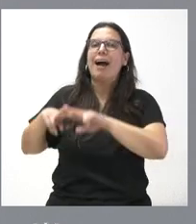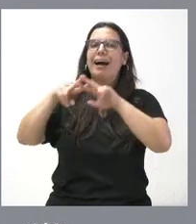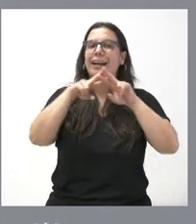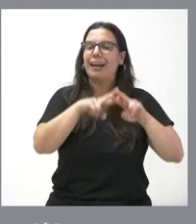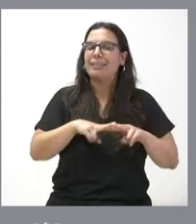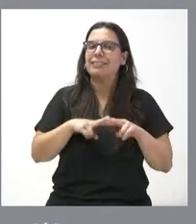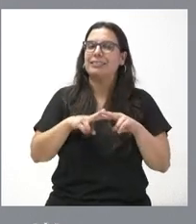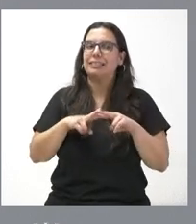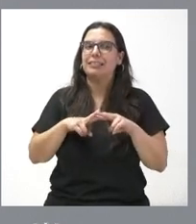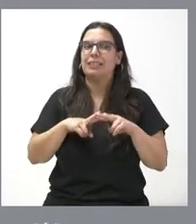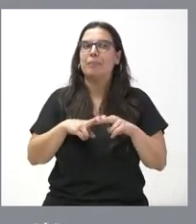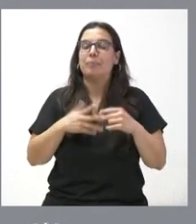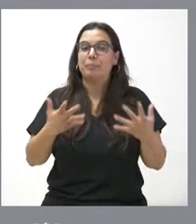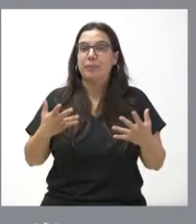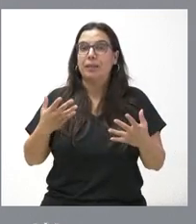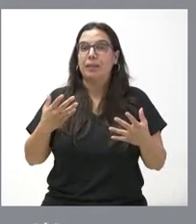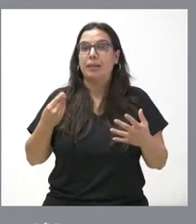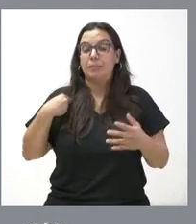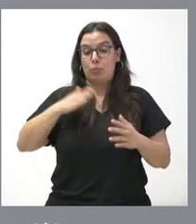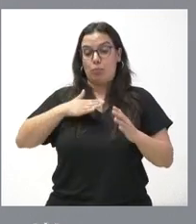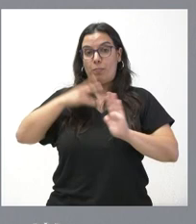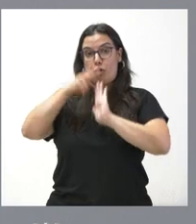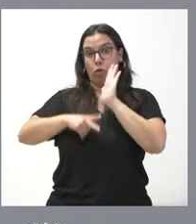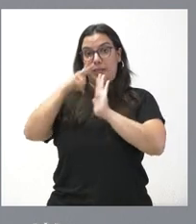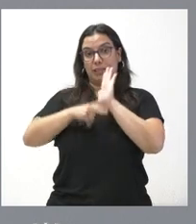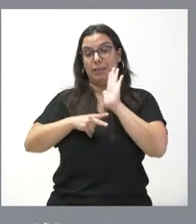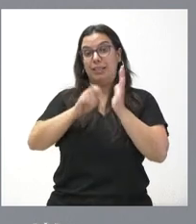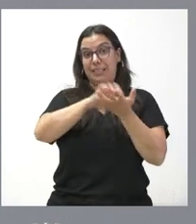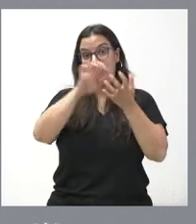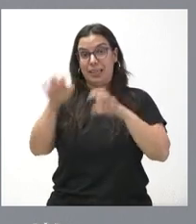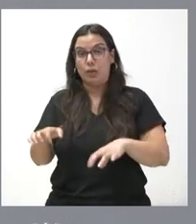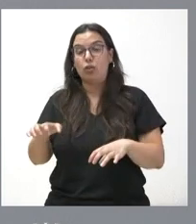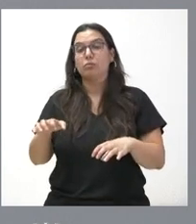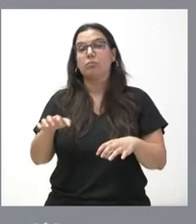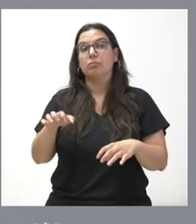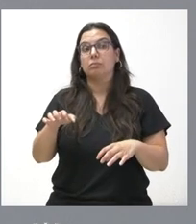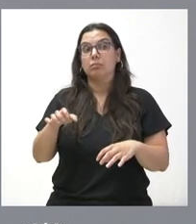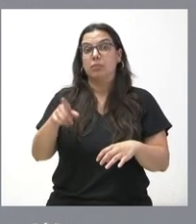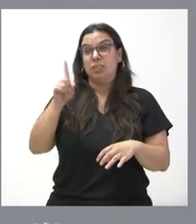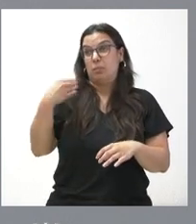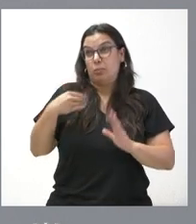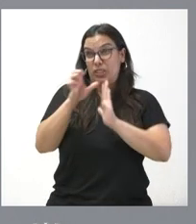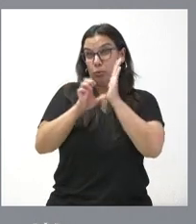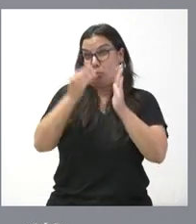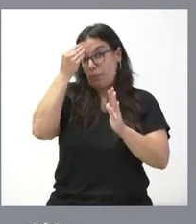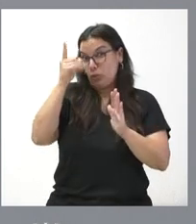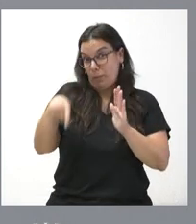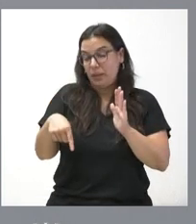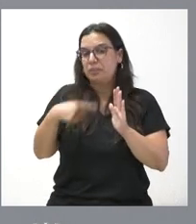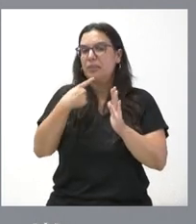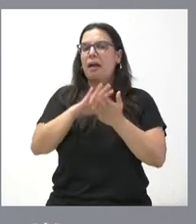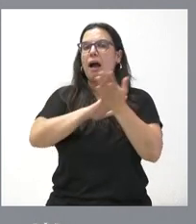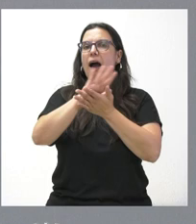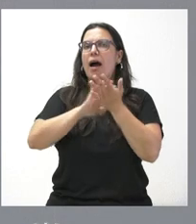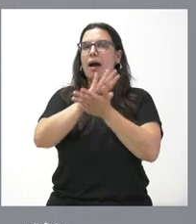hecho de que vuestra propia normativa, la de Castilla y León, e incluso creo que el propio Estatuto de Autonomía hace referencia